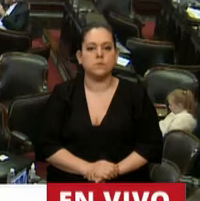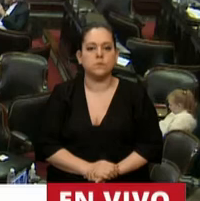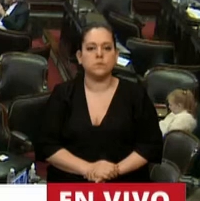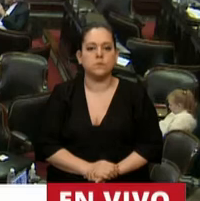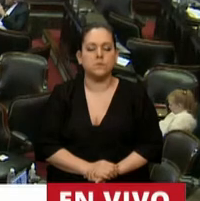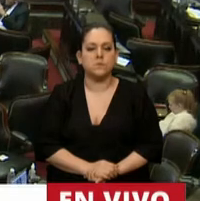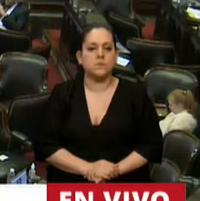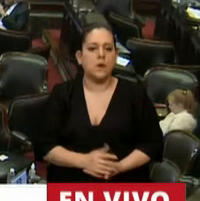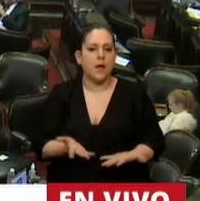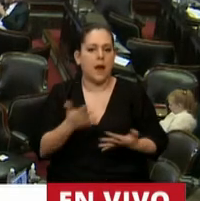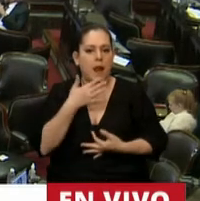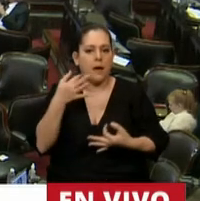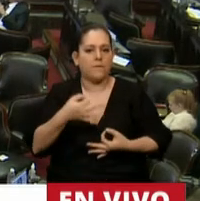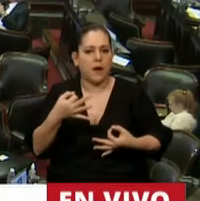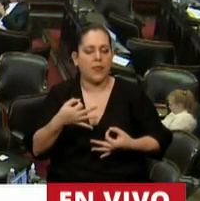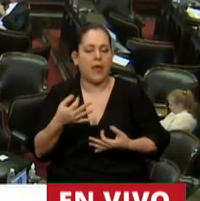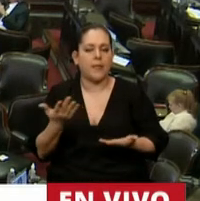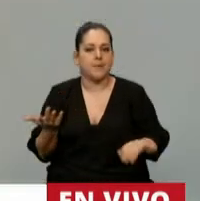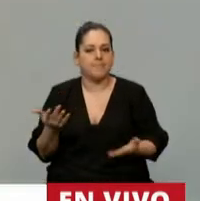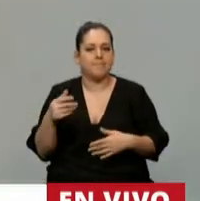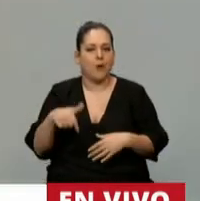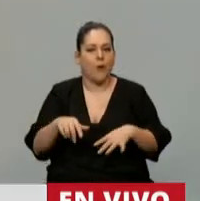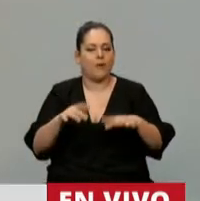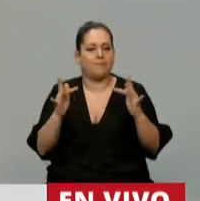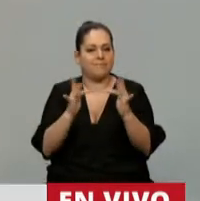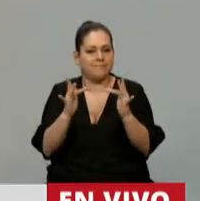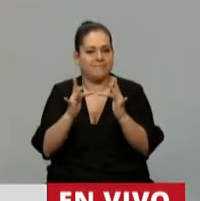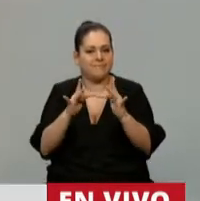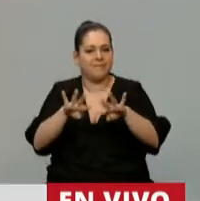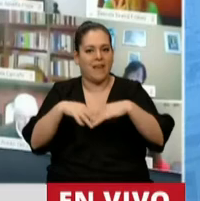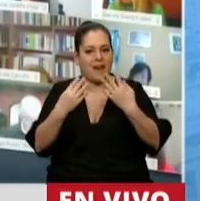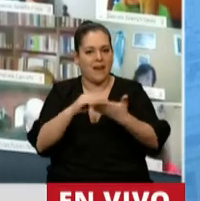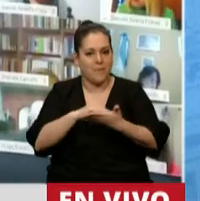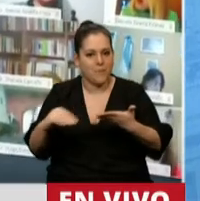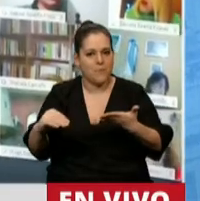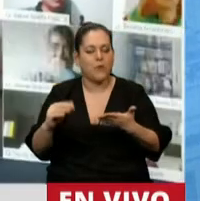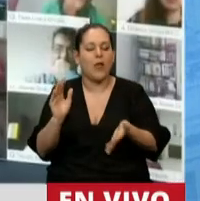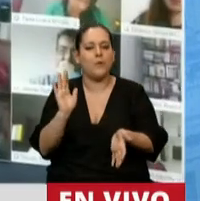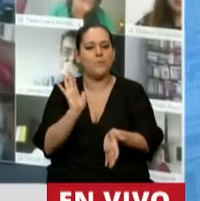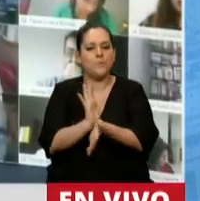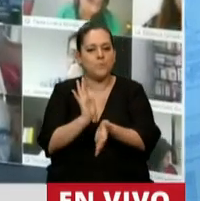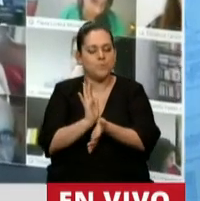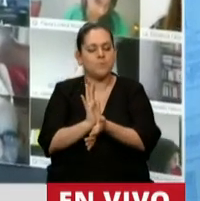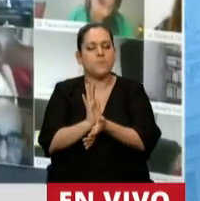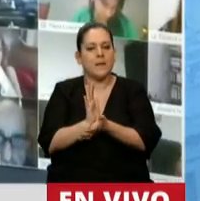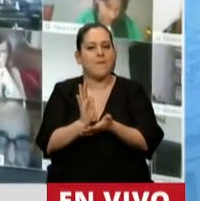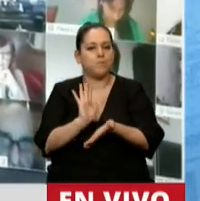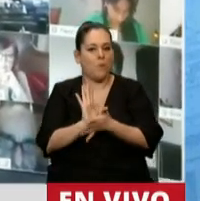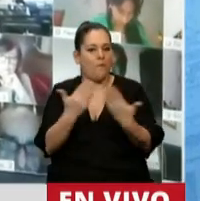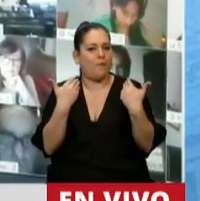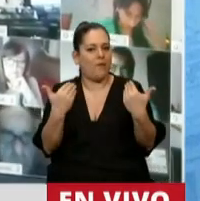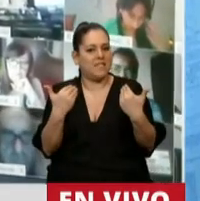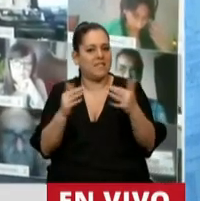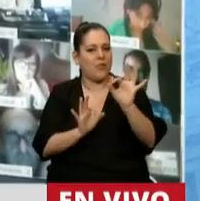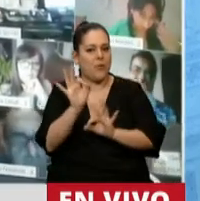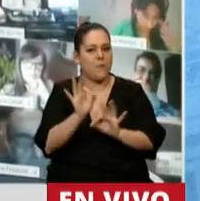La verdad que estar en este recinto, una vez más, es para celebrarlo y tratando un proyecto de